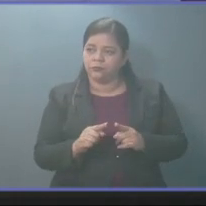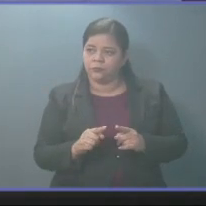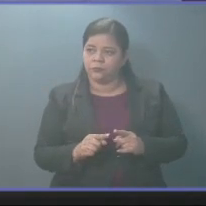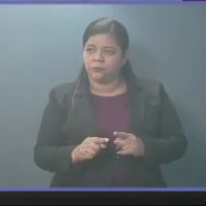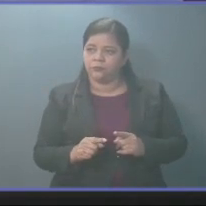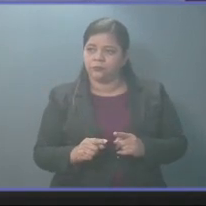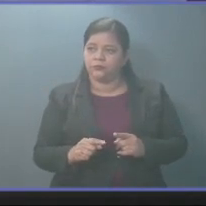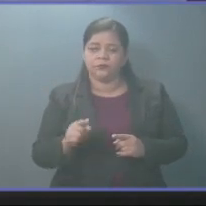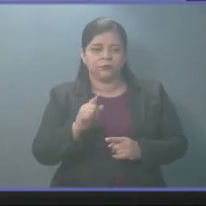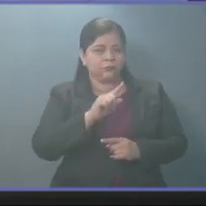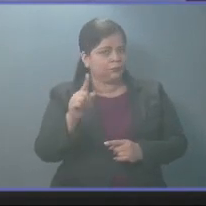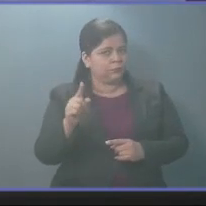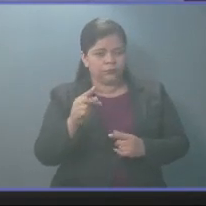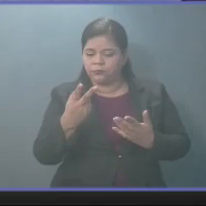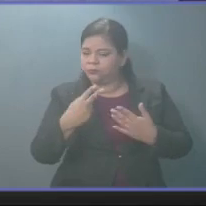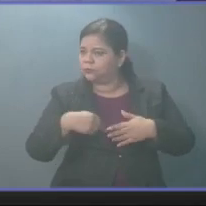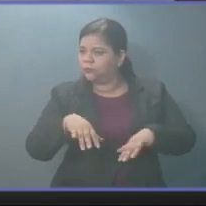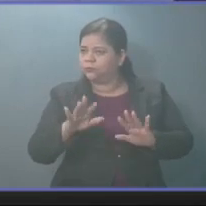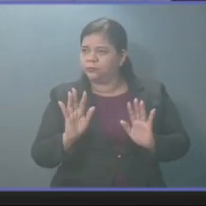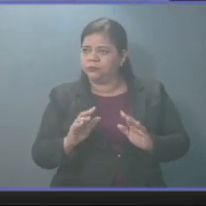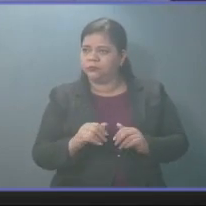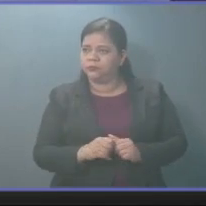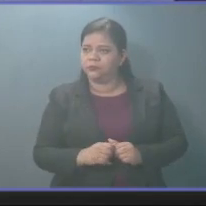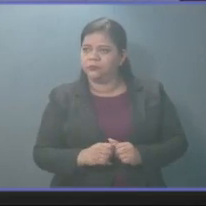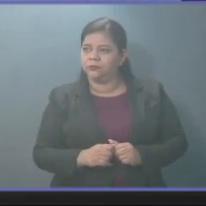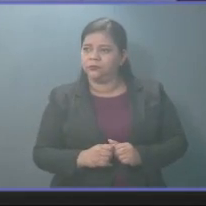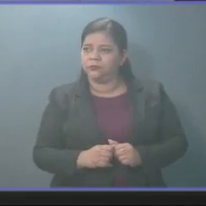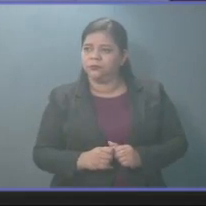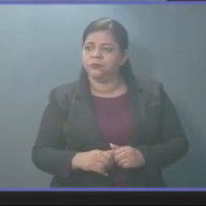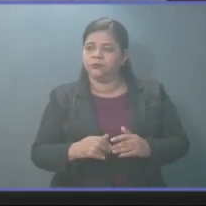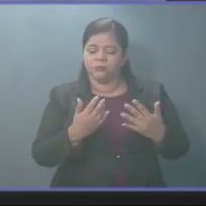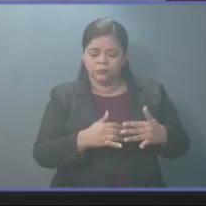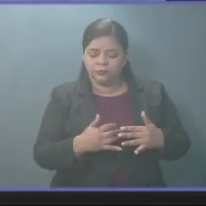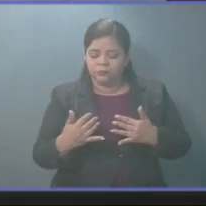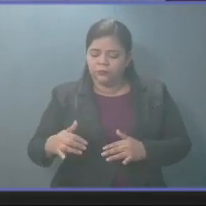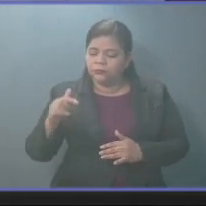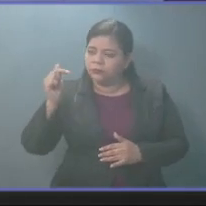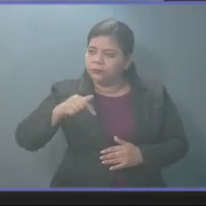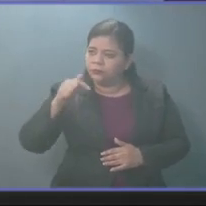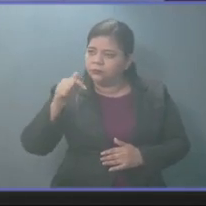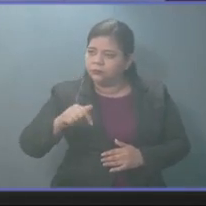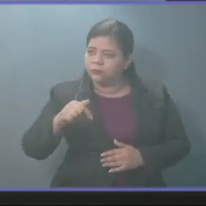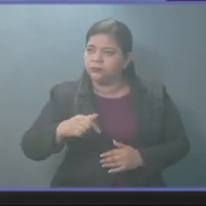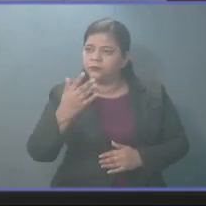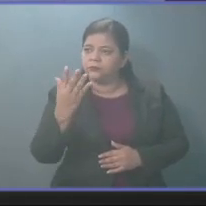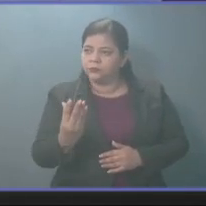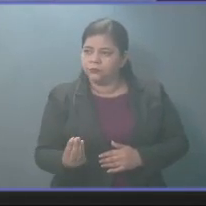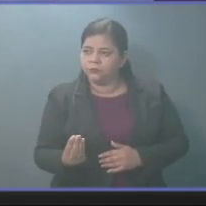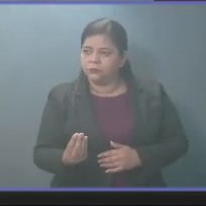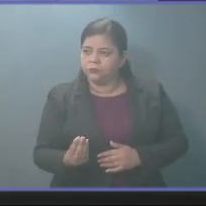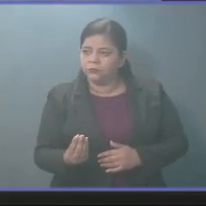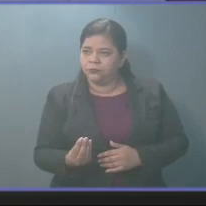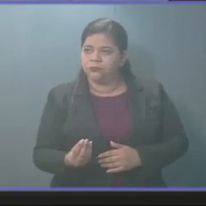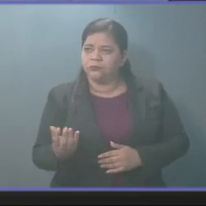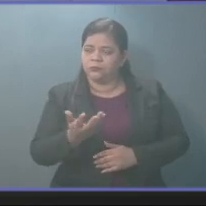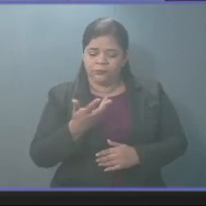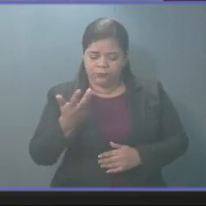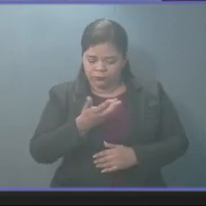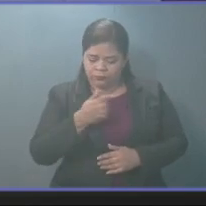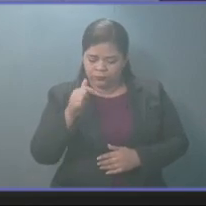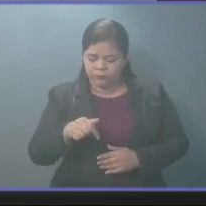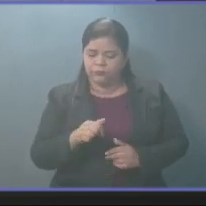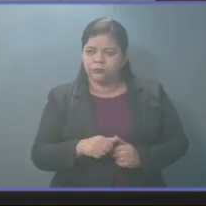desnaturalizando el acto elemental o esencial que nos tiene acá.